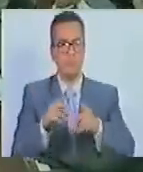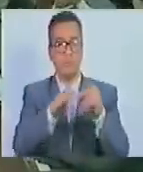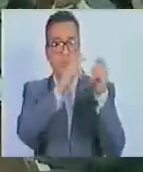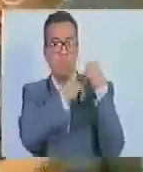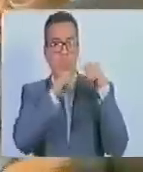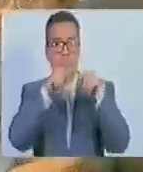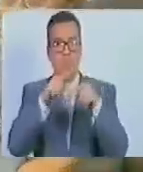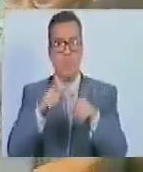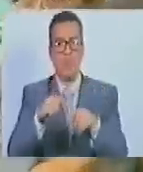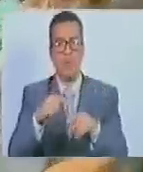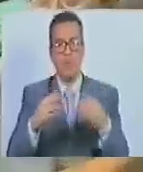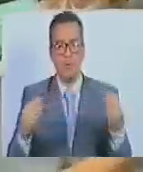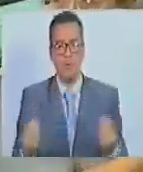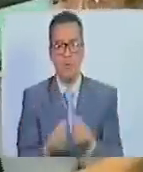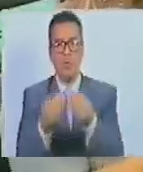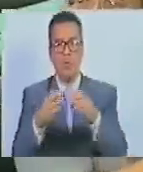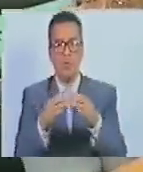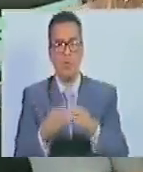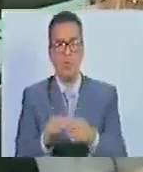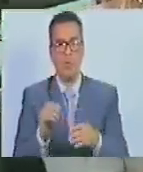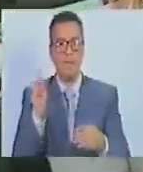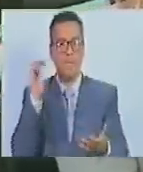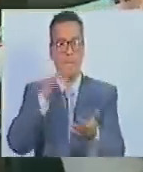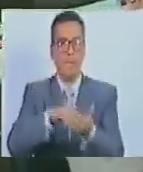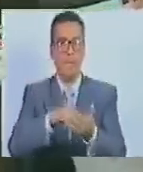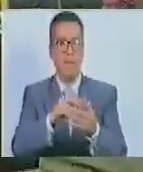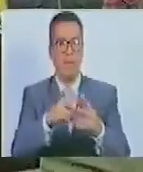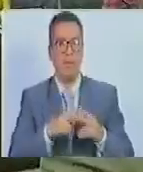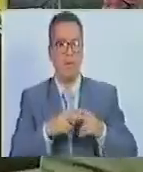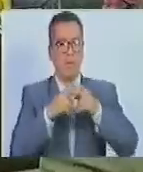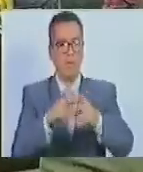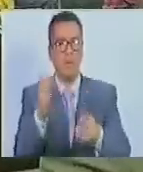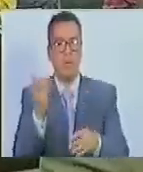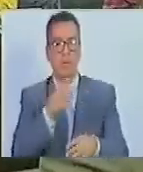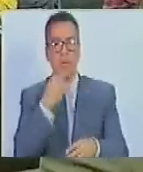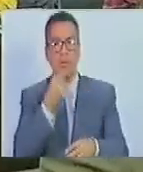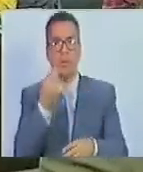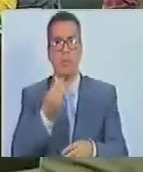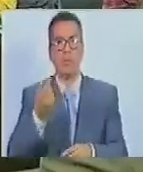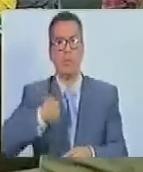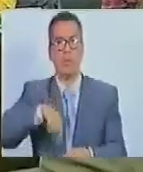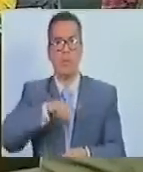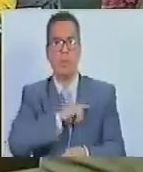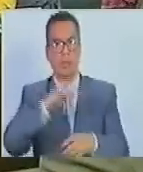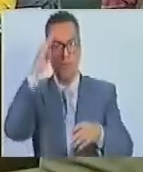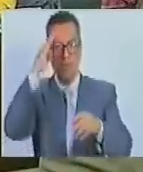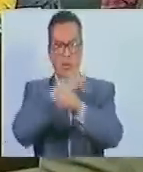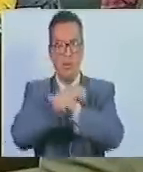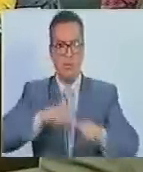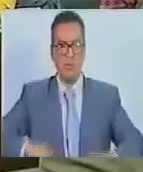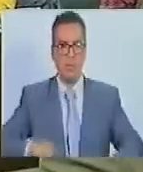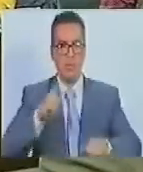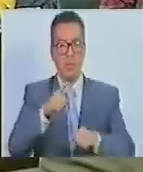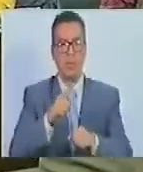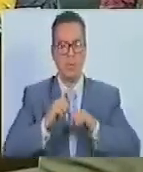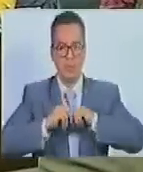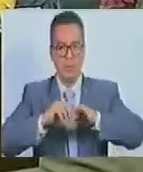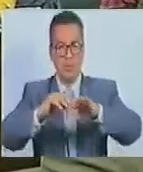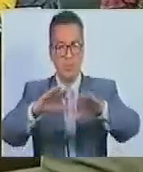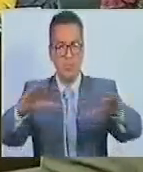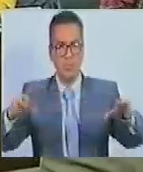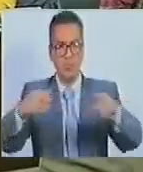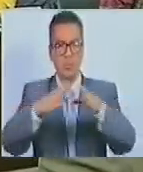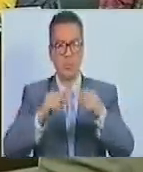que estuvimos acompañando miles de voluntarios jóvenes. Nuestra fuerza armada militar nos desplegamos por